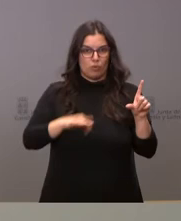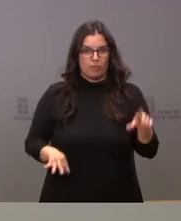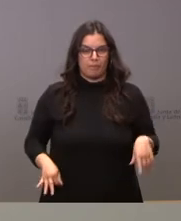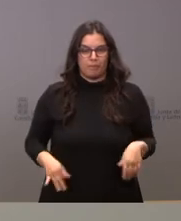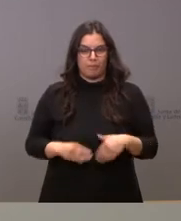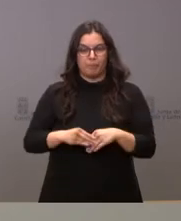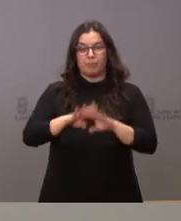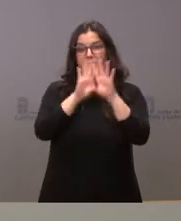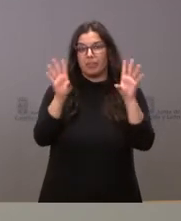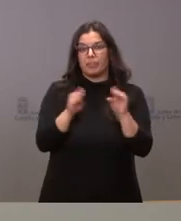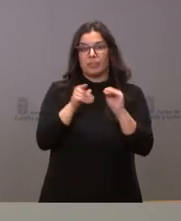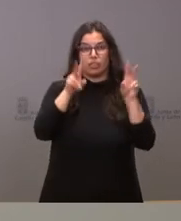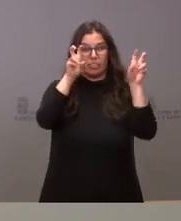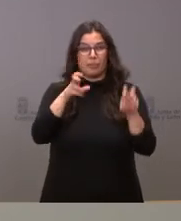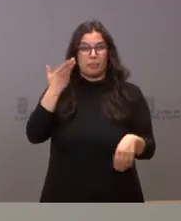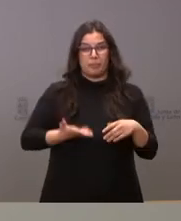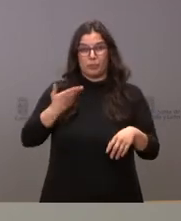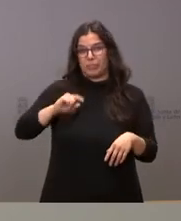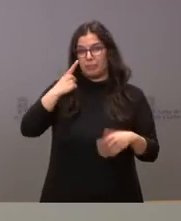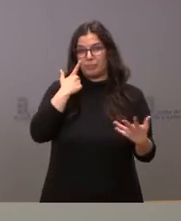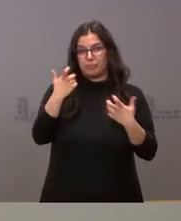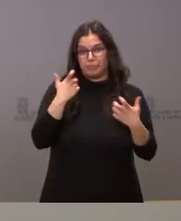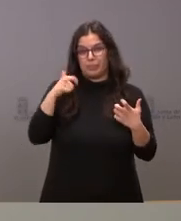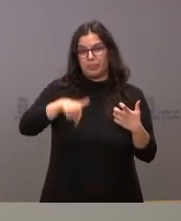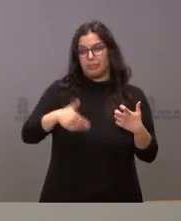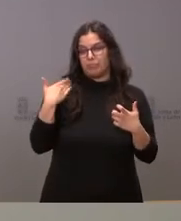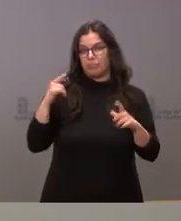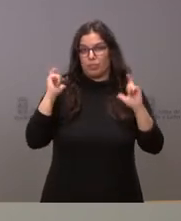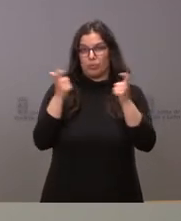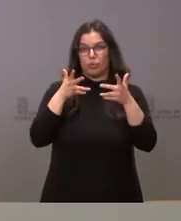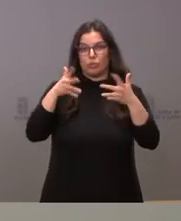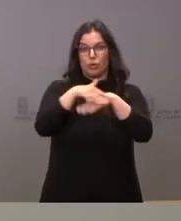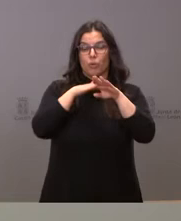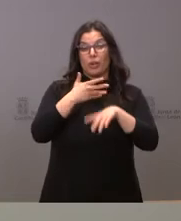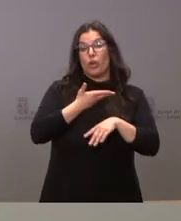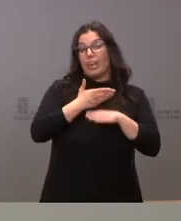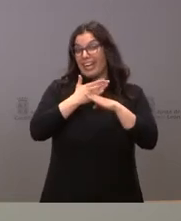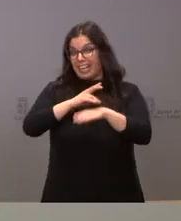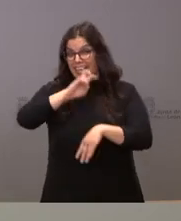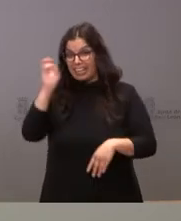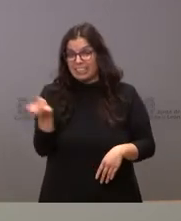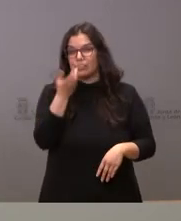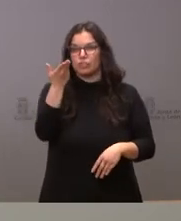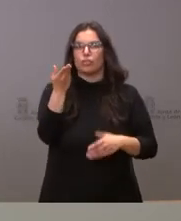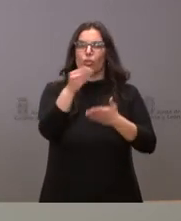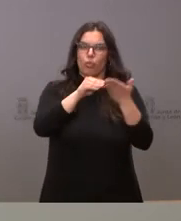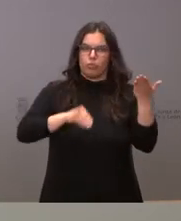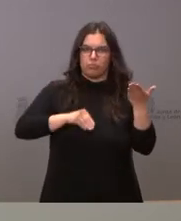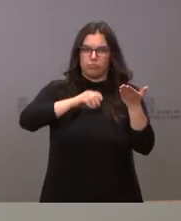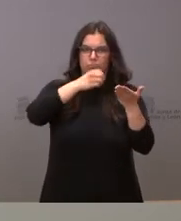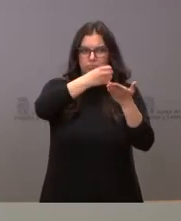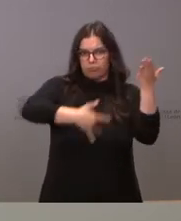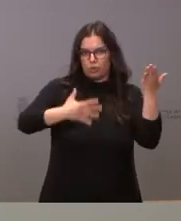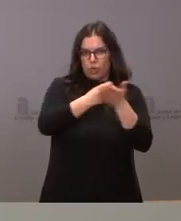Son, en definitiva, los asuntos más importantes de este Consejo de Gobierno. El resto lo tienen ustedes en la documentación